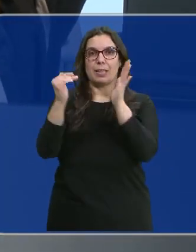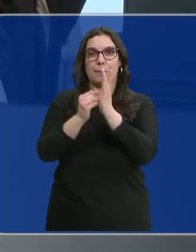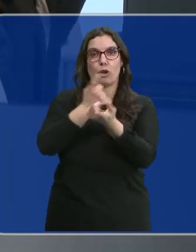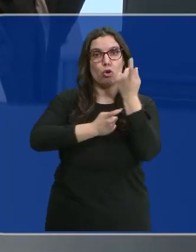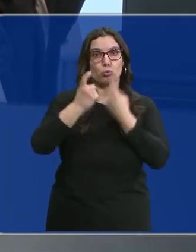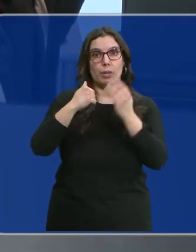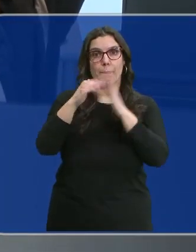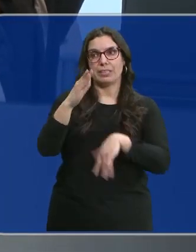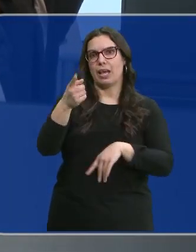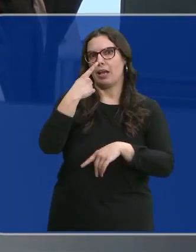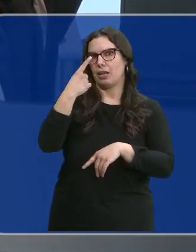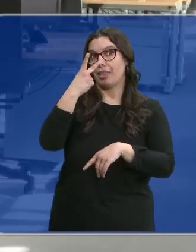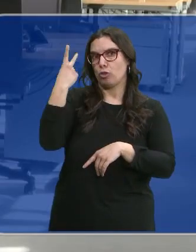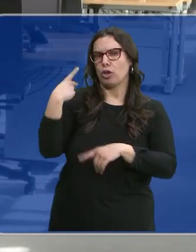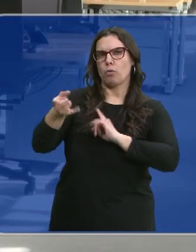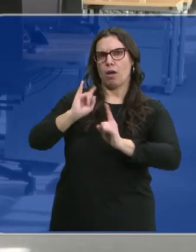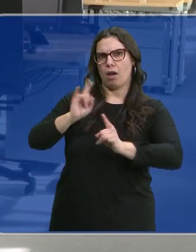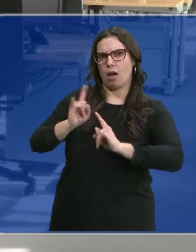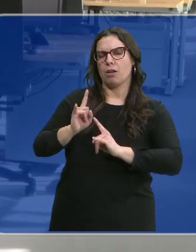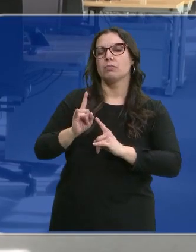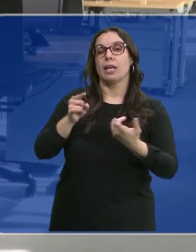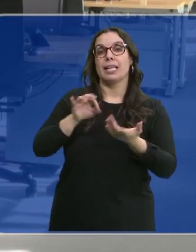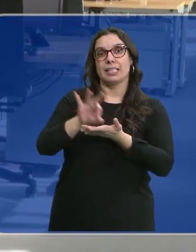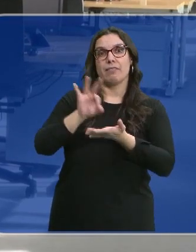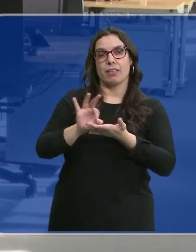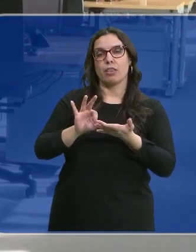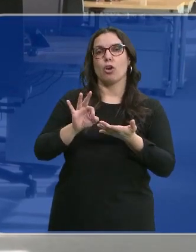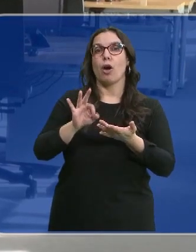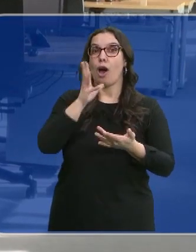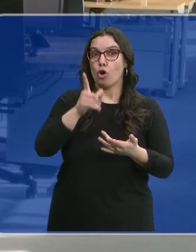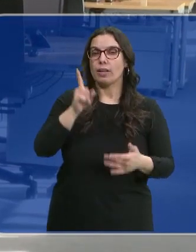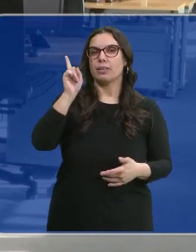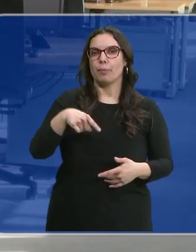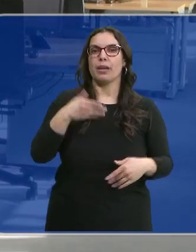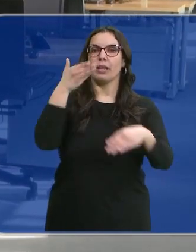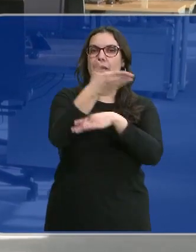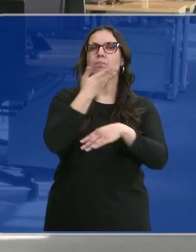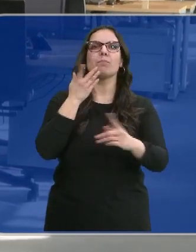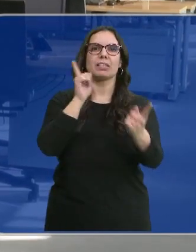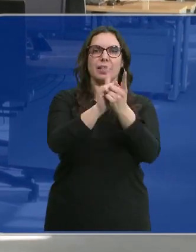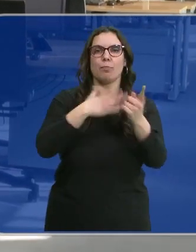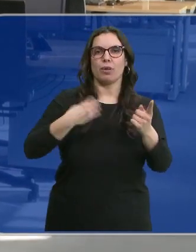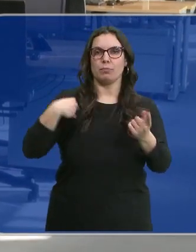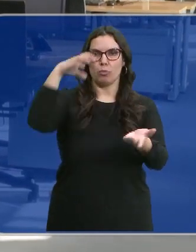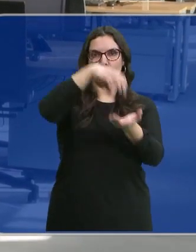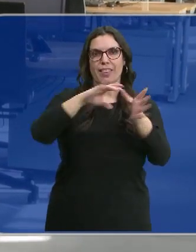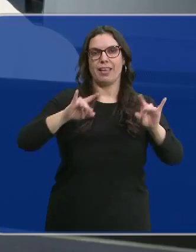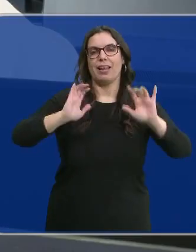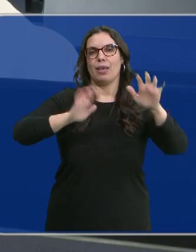consultas atendieron en 2022 desde el 017, un servicio al que se puede acudir ahora de forma presencial a las instalaciones en León.